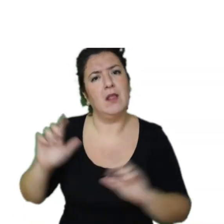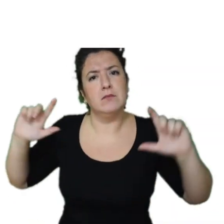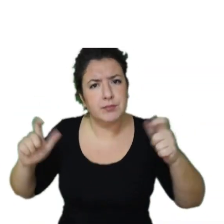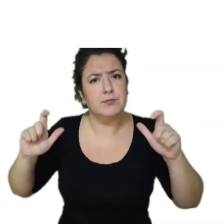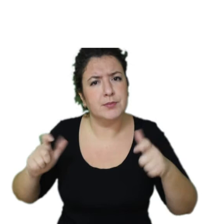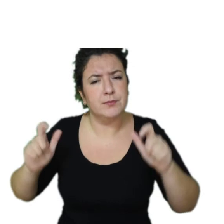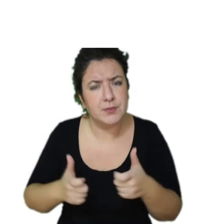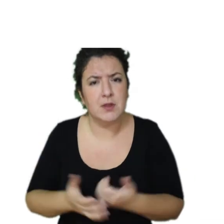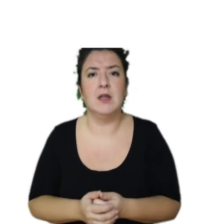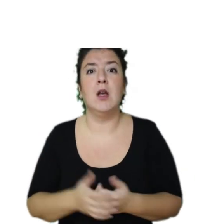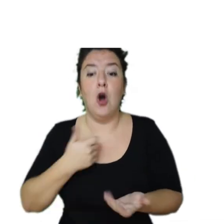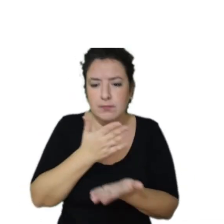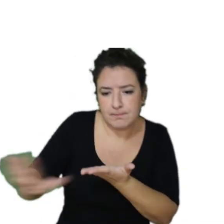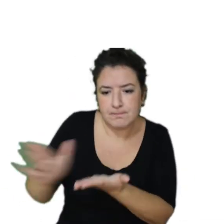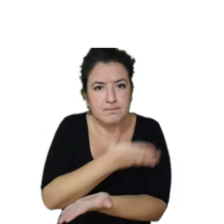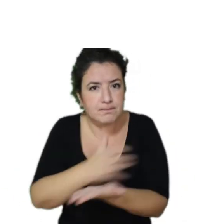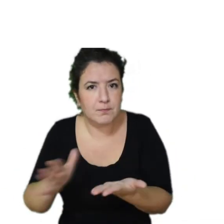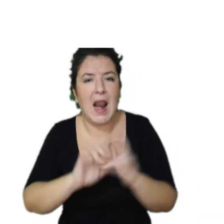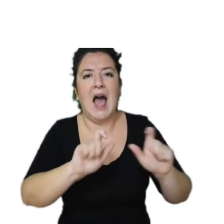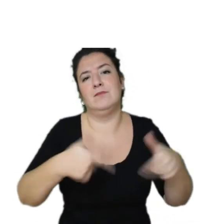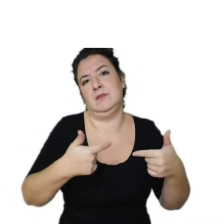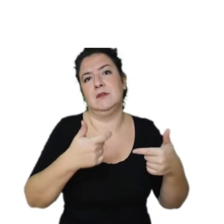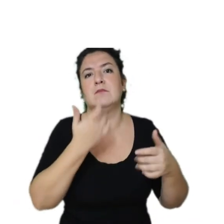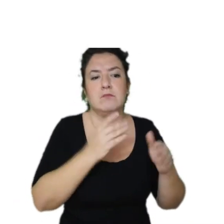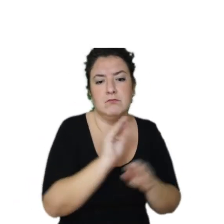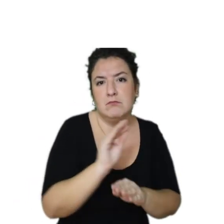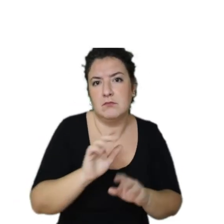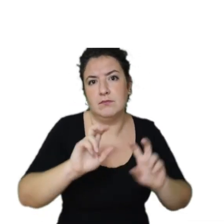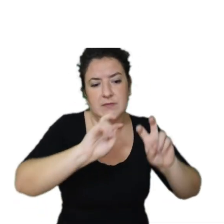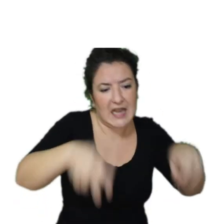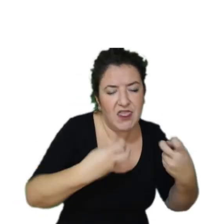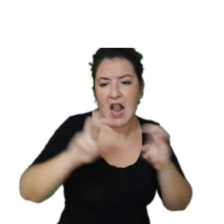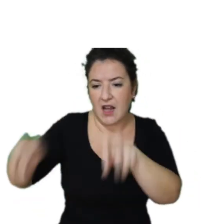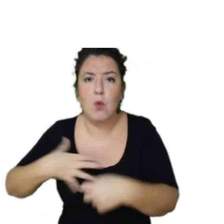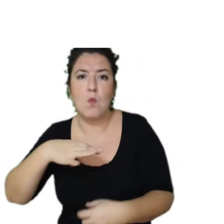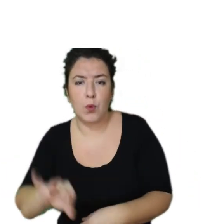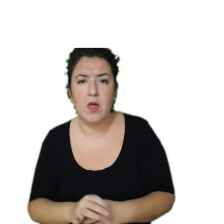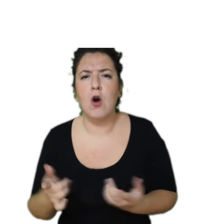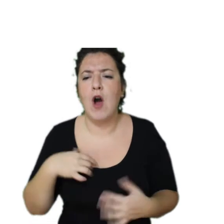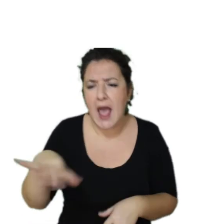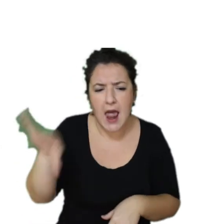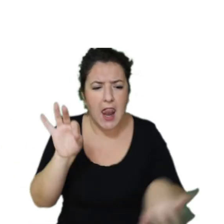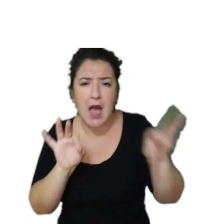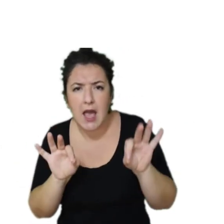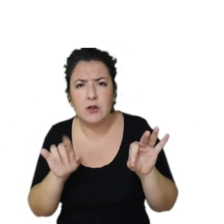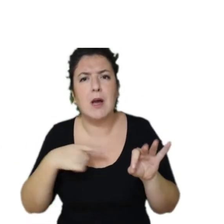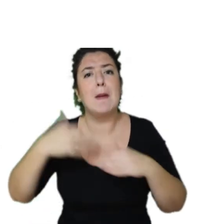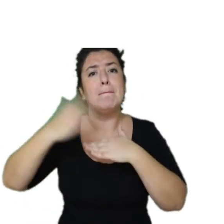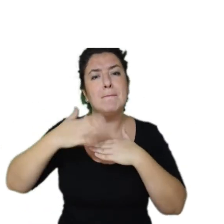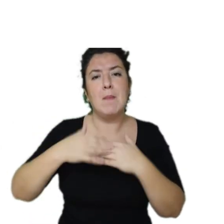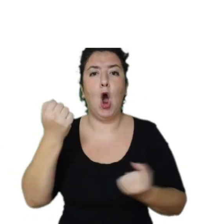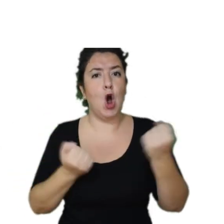separarlos bien para que se puedan reciclar, elegir el tipo de residuo que queremos producir, minimizar el uso del coche,